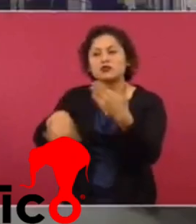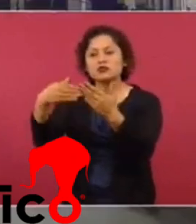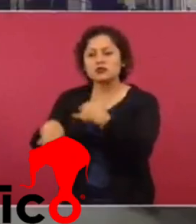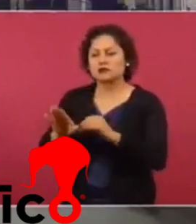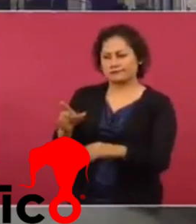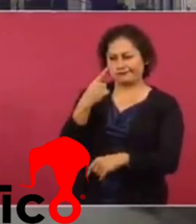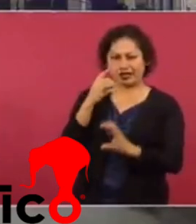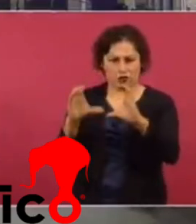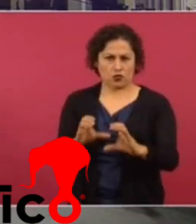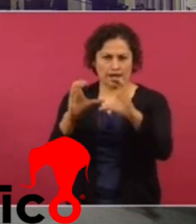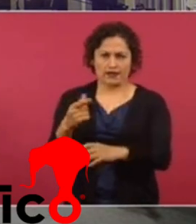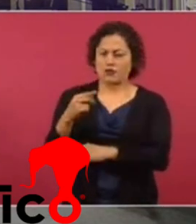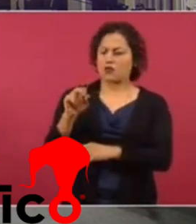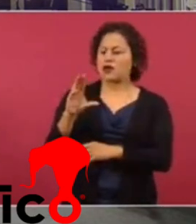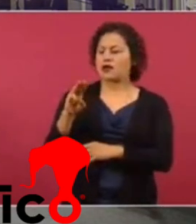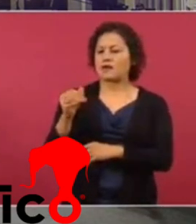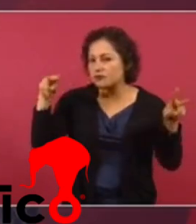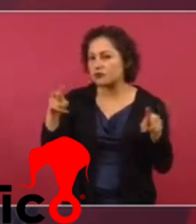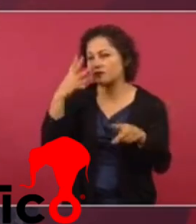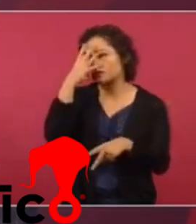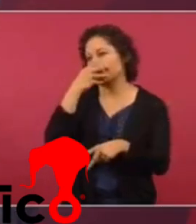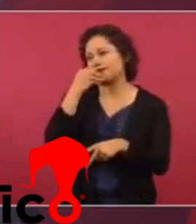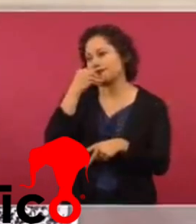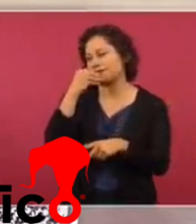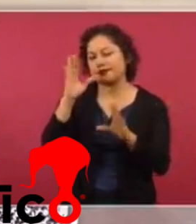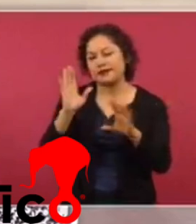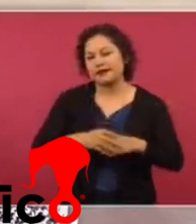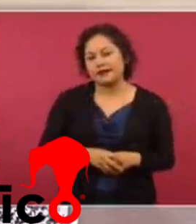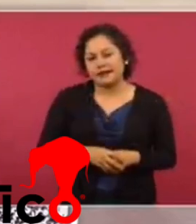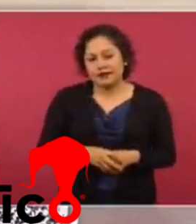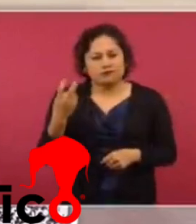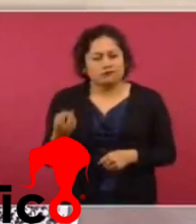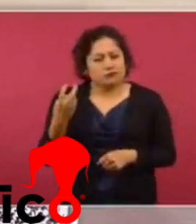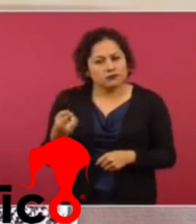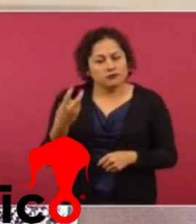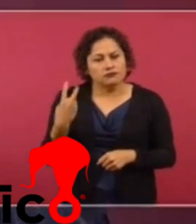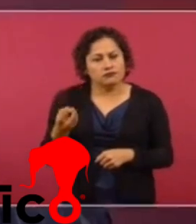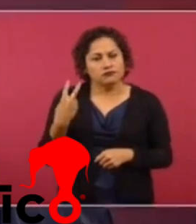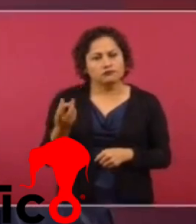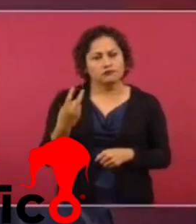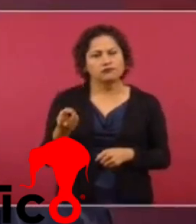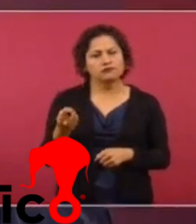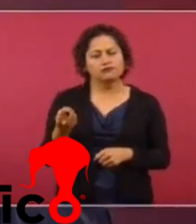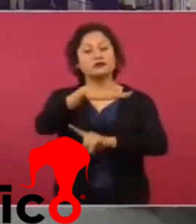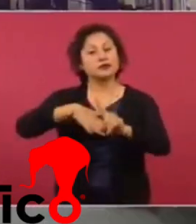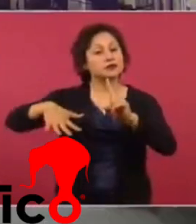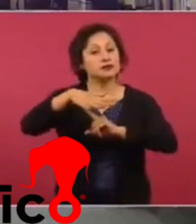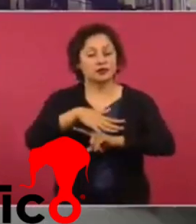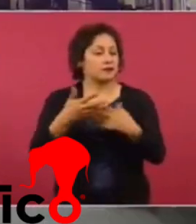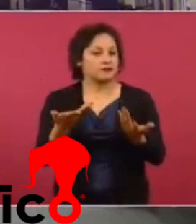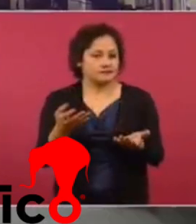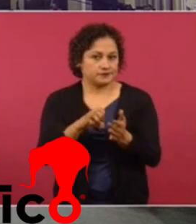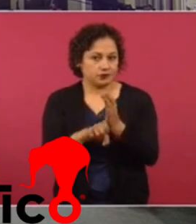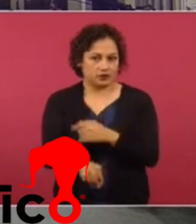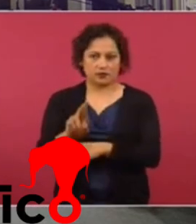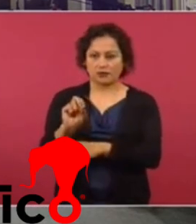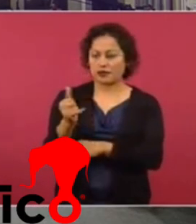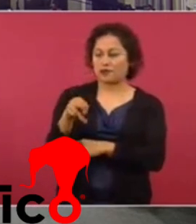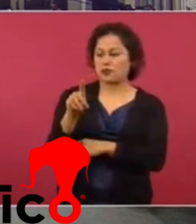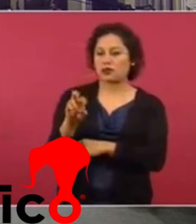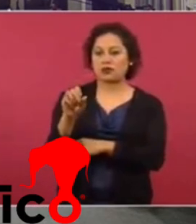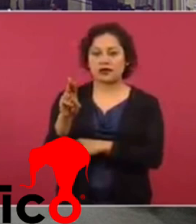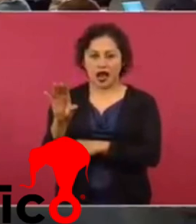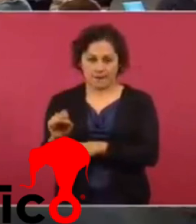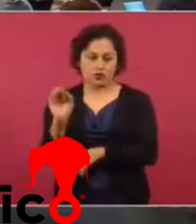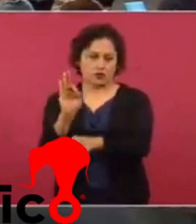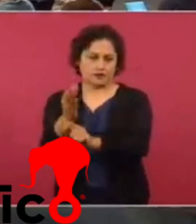eso de las guacamayas o las chachalacas estaba llena de imprecisiones. El caso del defensor Raimundo Ramos es que él